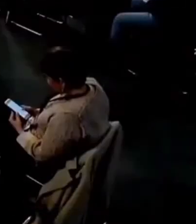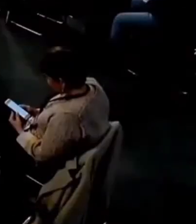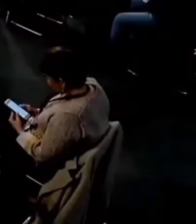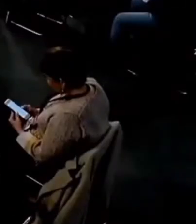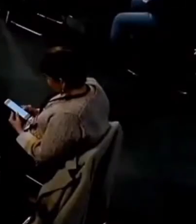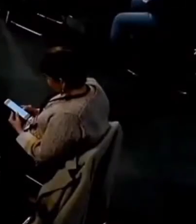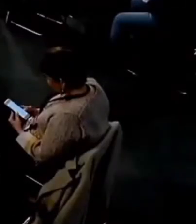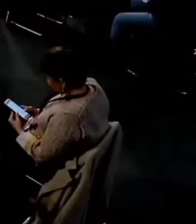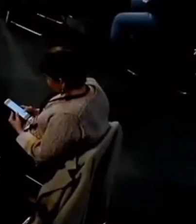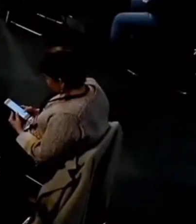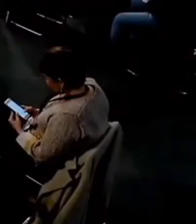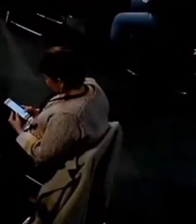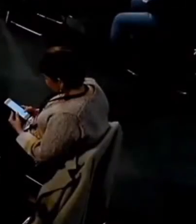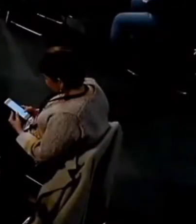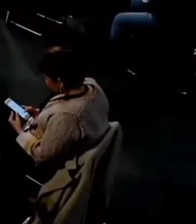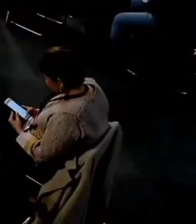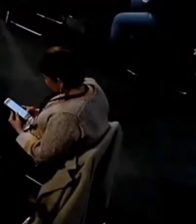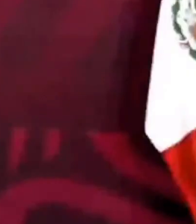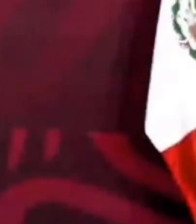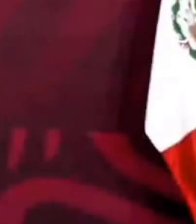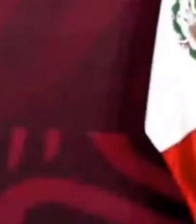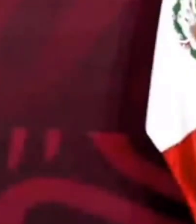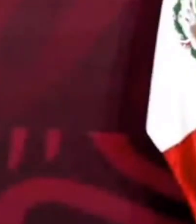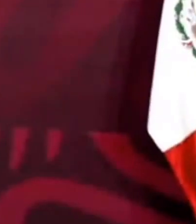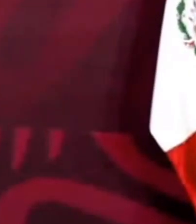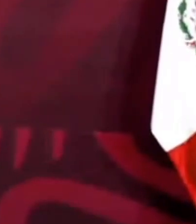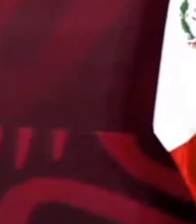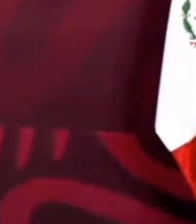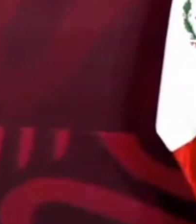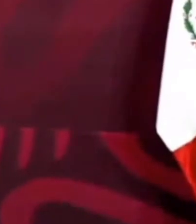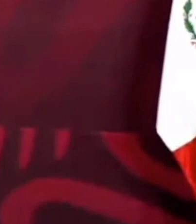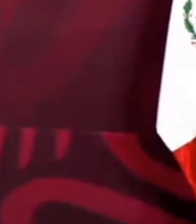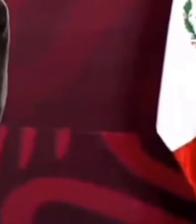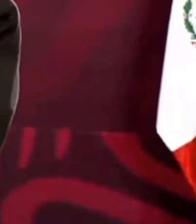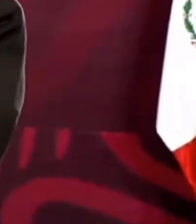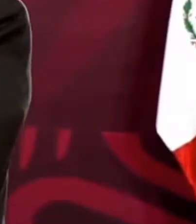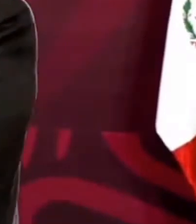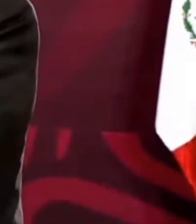Todos los demás utilizaron los contratos